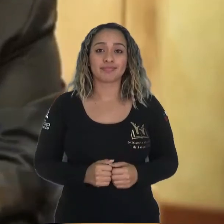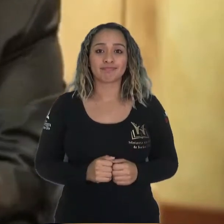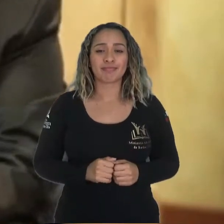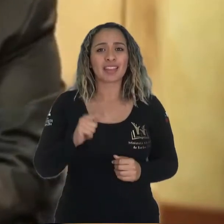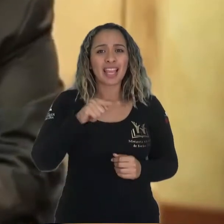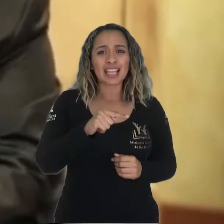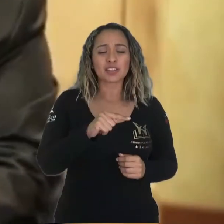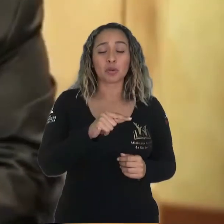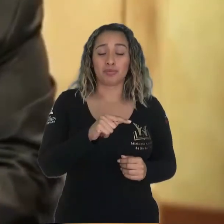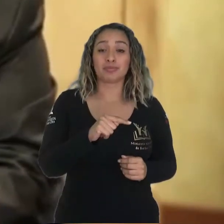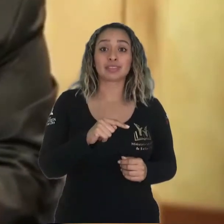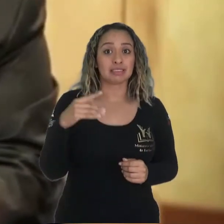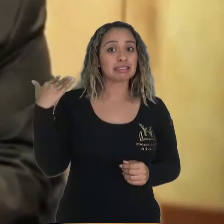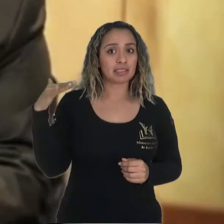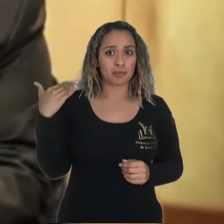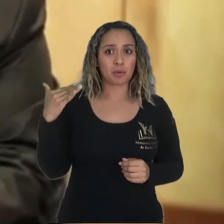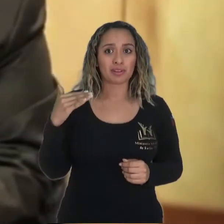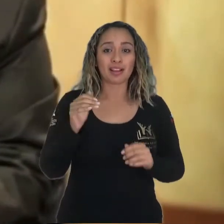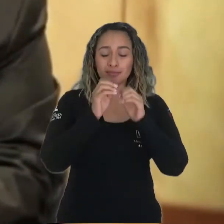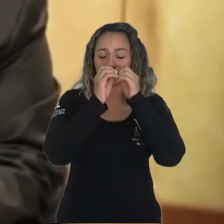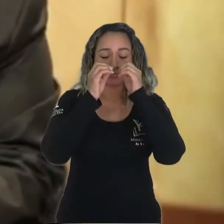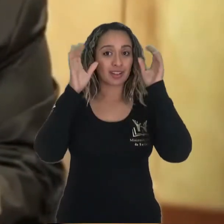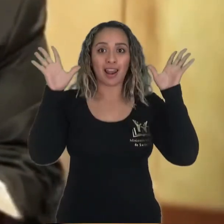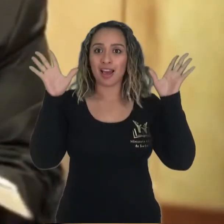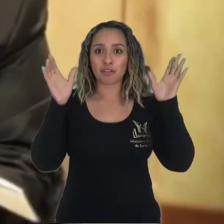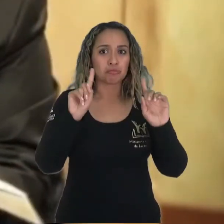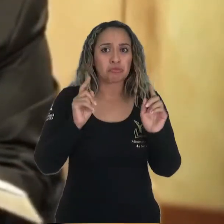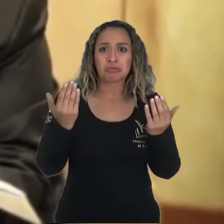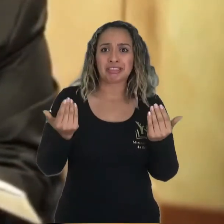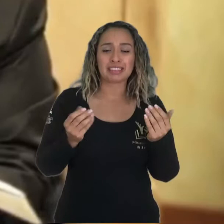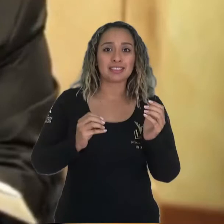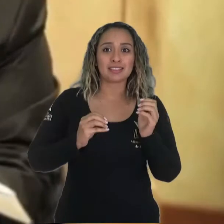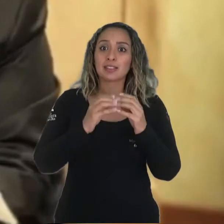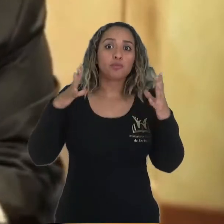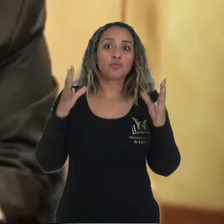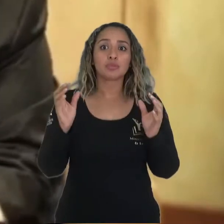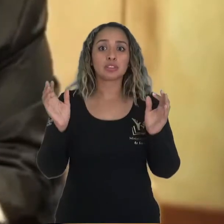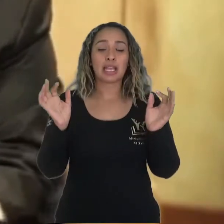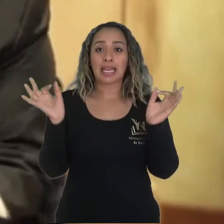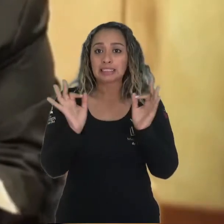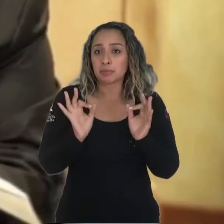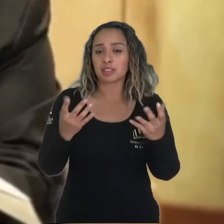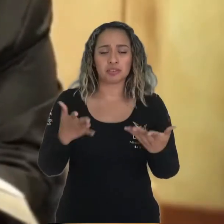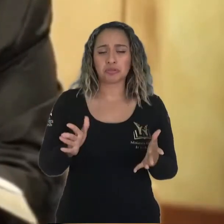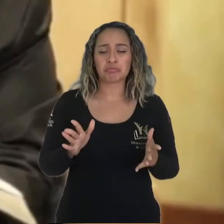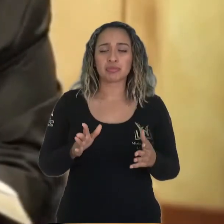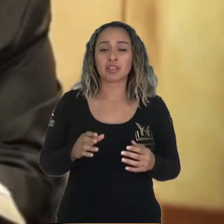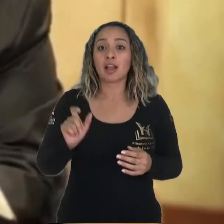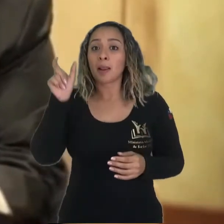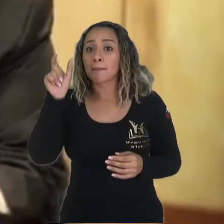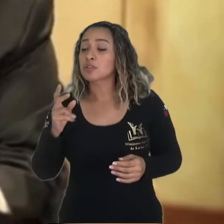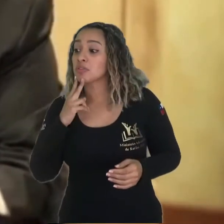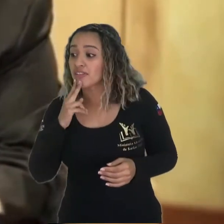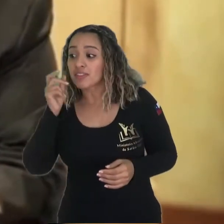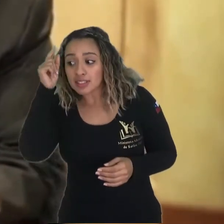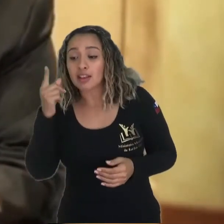Este texto es contundente, clarísimo, no necesita explicación Los vivos sabemos que vamos a morir,